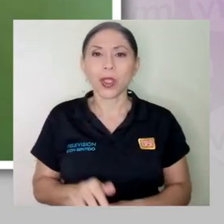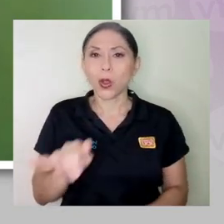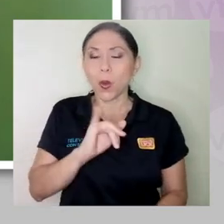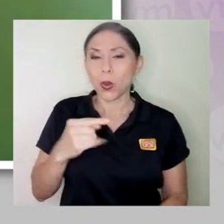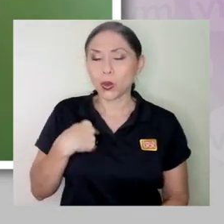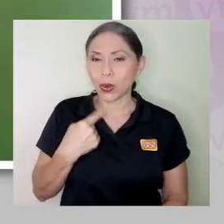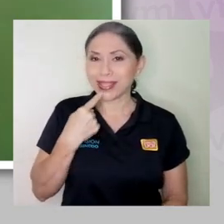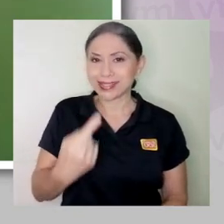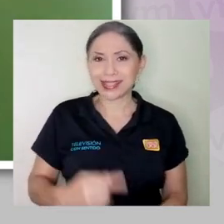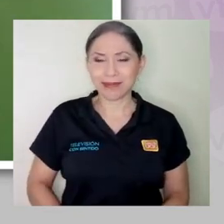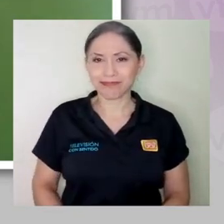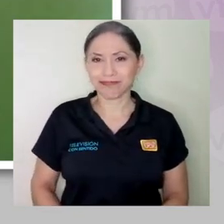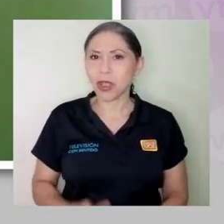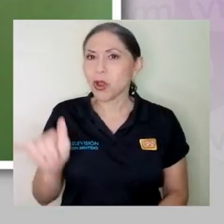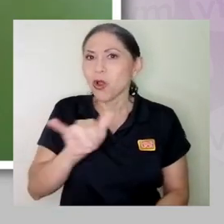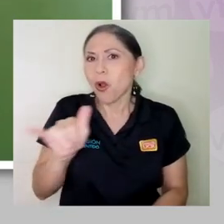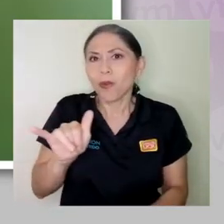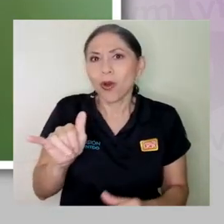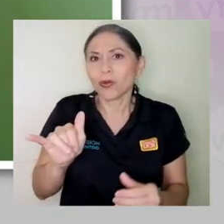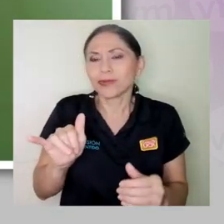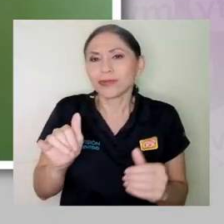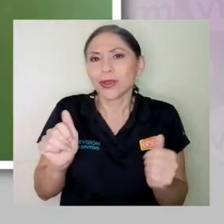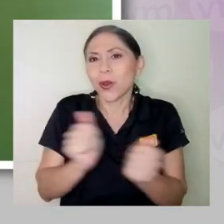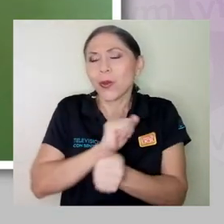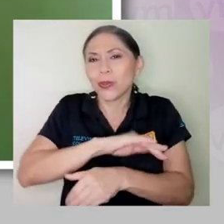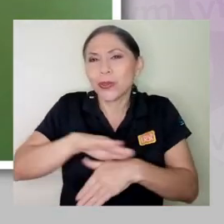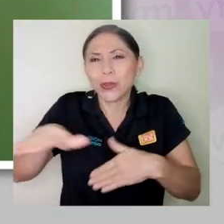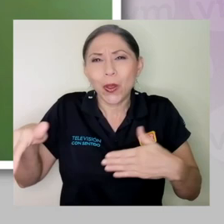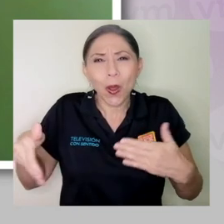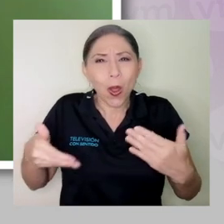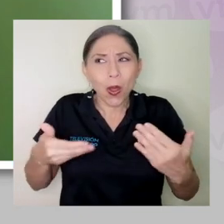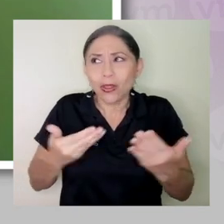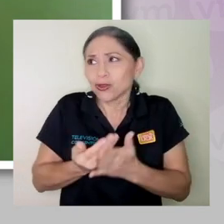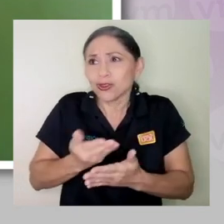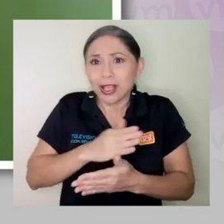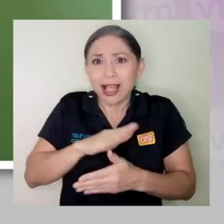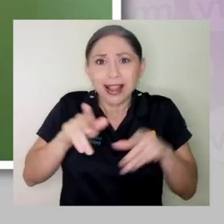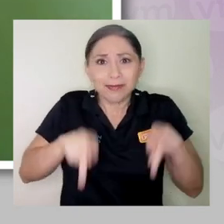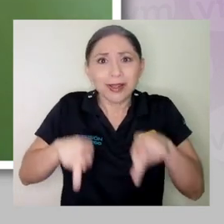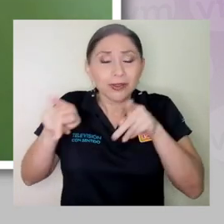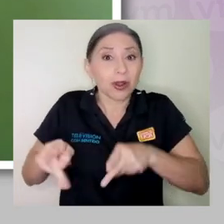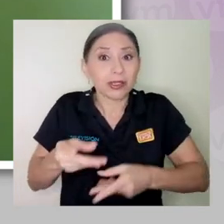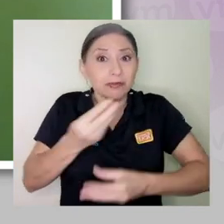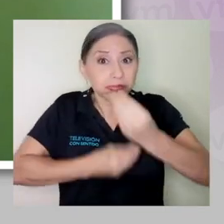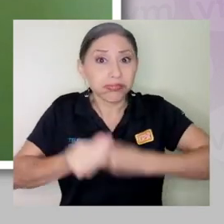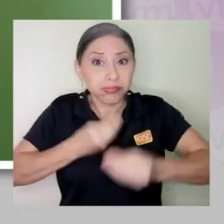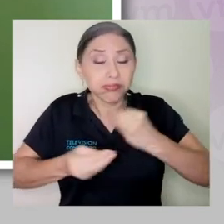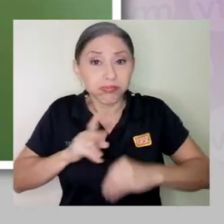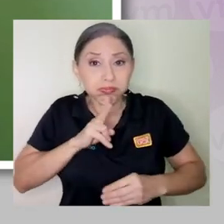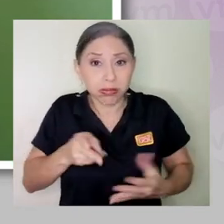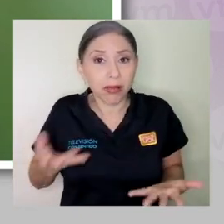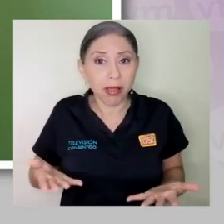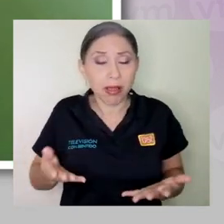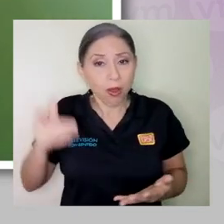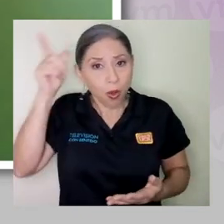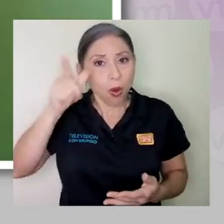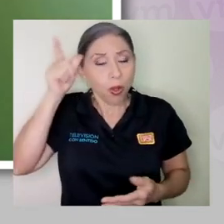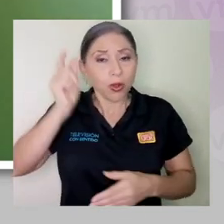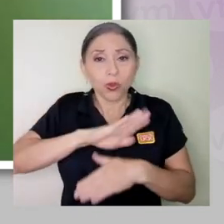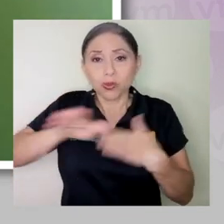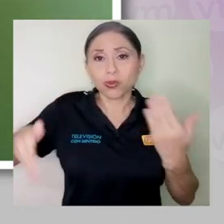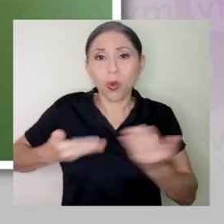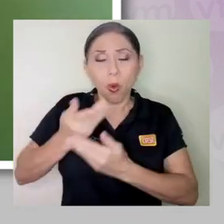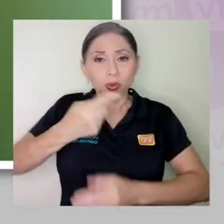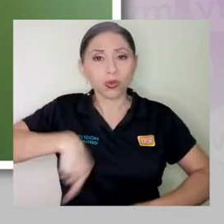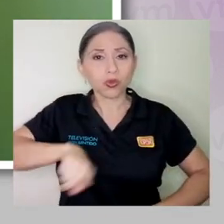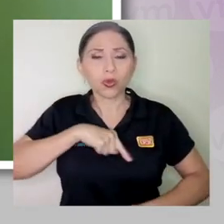todos, todos de una u otra manera somos consumidores de alimentos. Entonces, por supuesto que todos tenemos una responsabilidad desde la